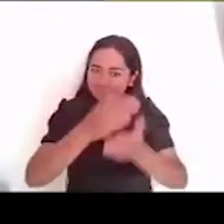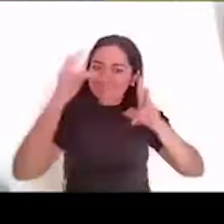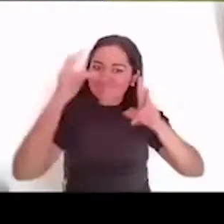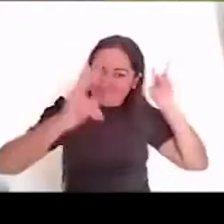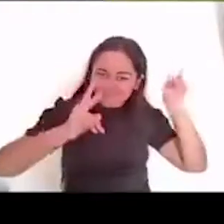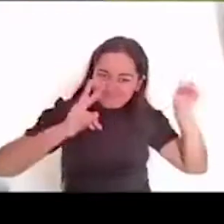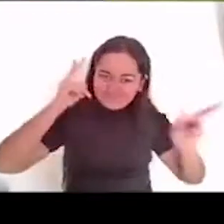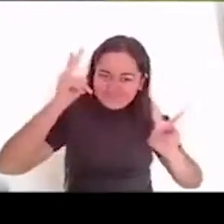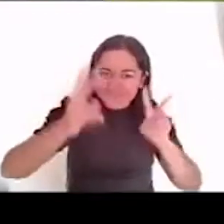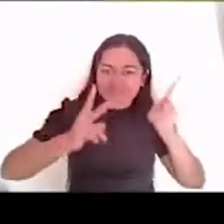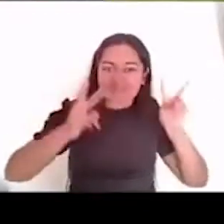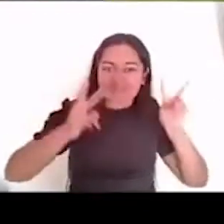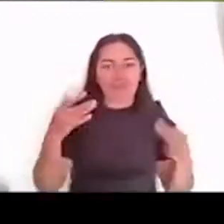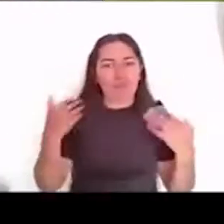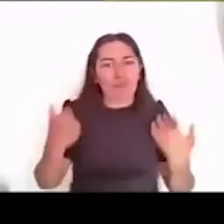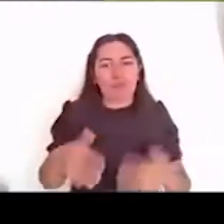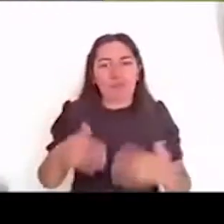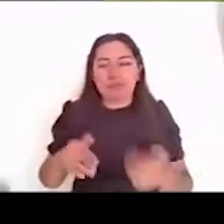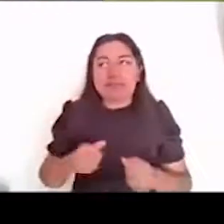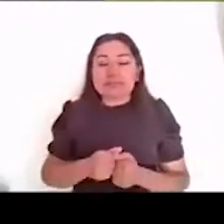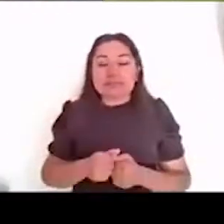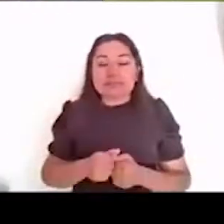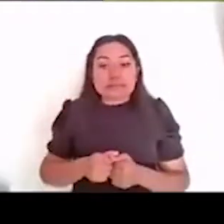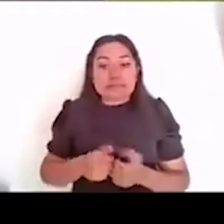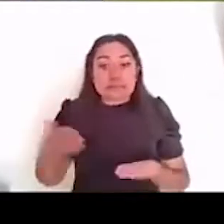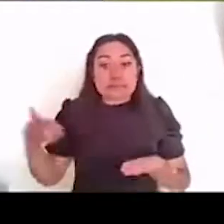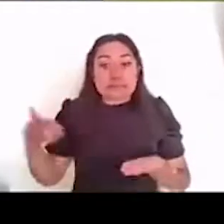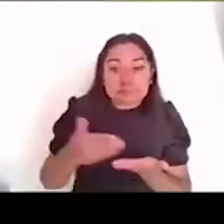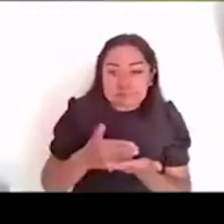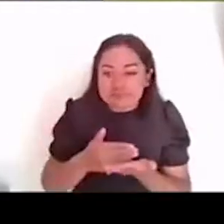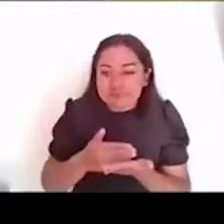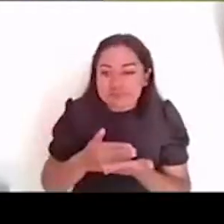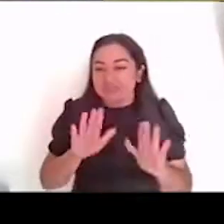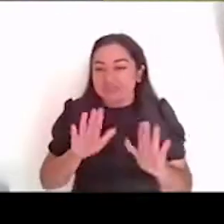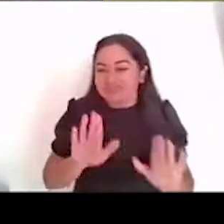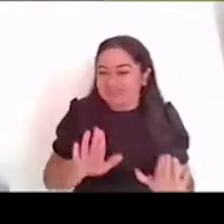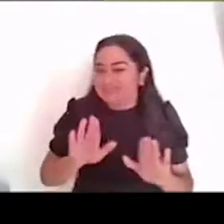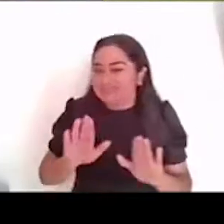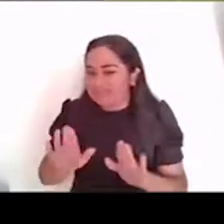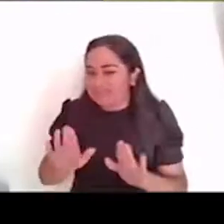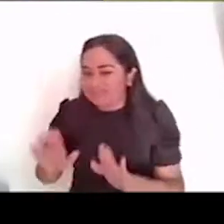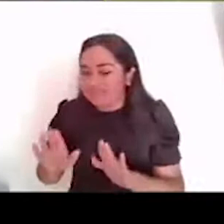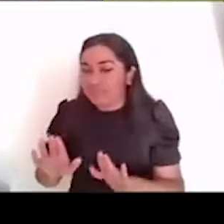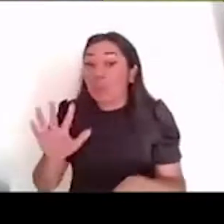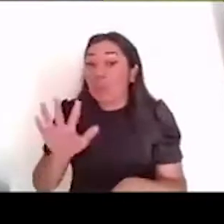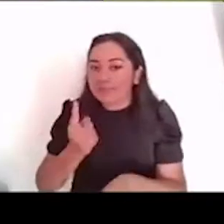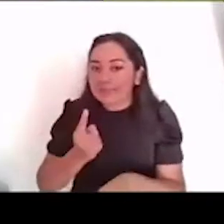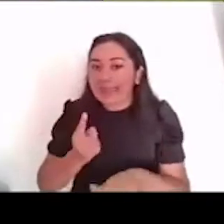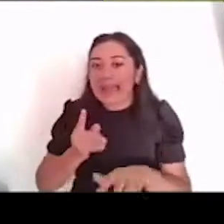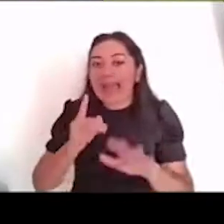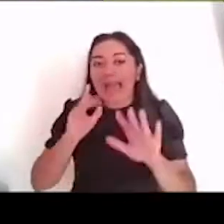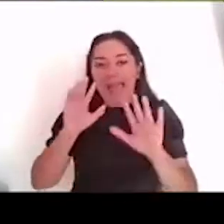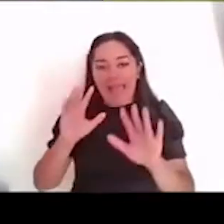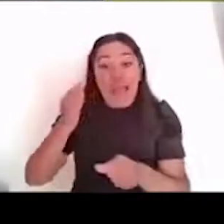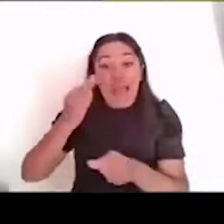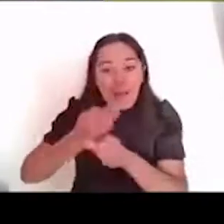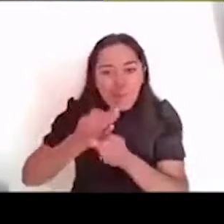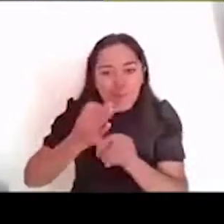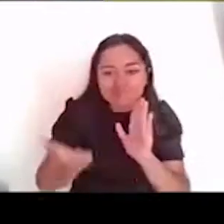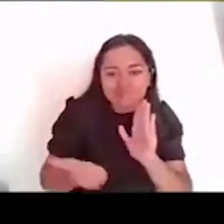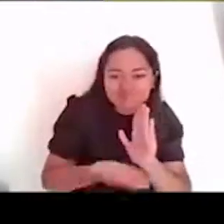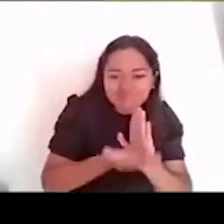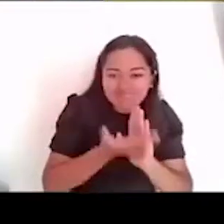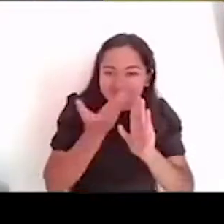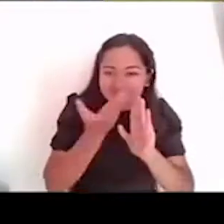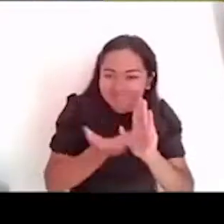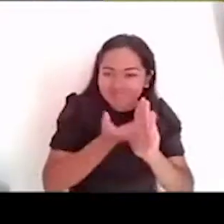un acceso muy restringido por lo pronto, porque hay que decirlo, están en obra, están construyendo, y son